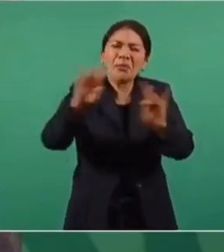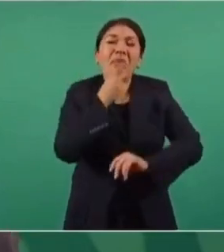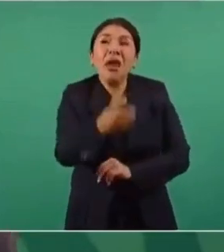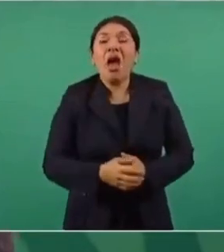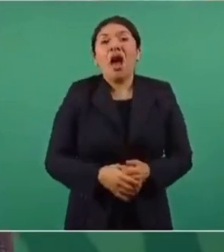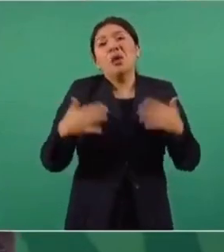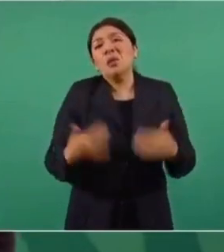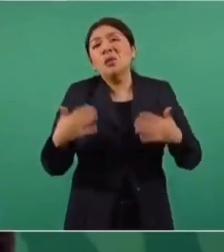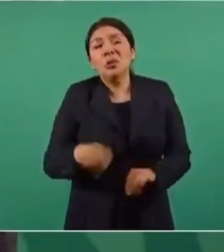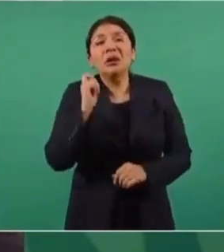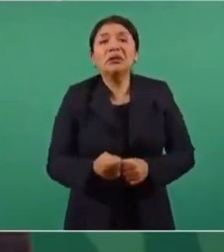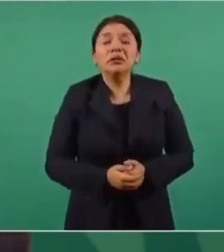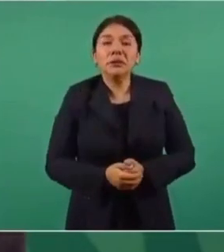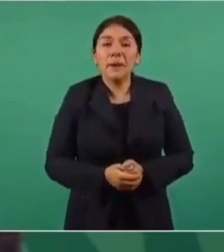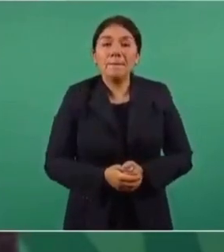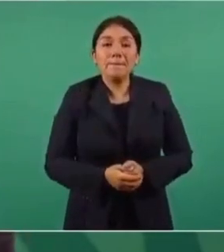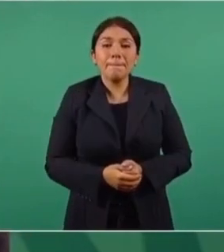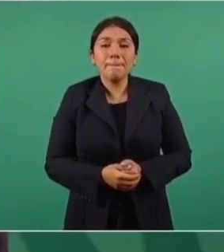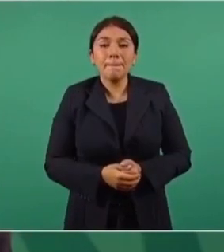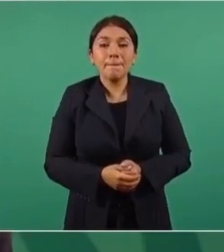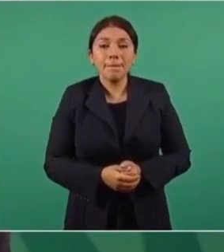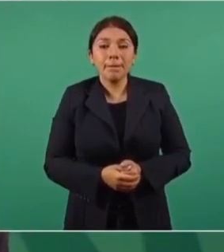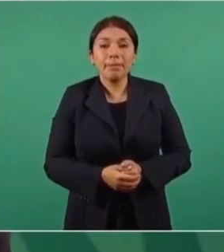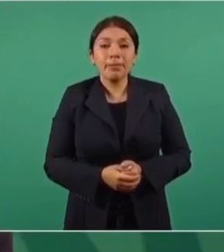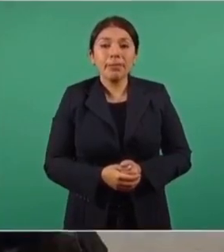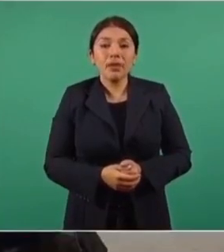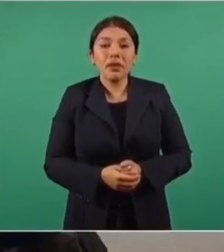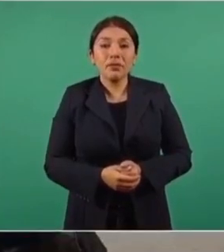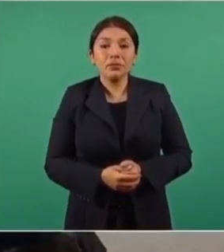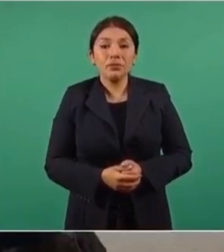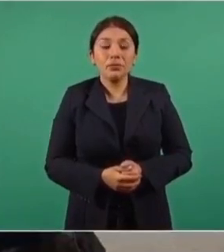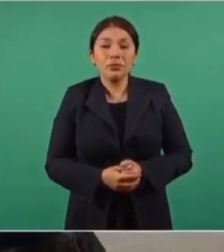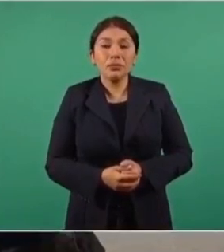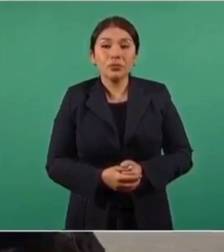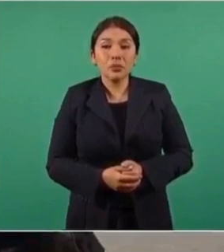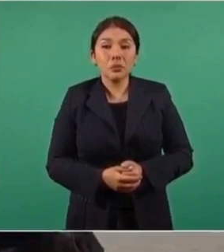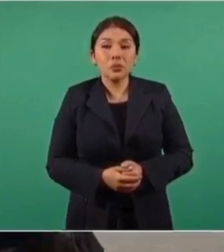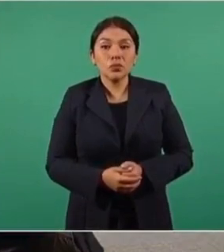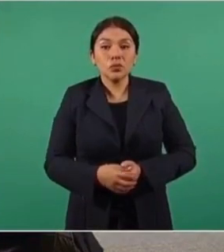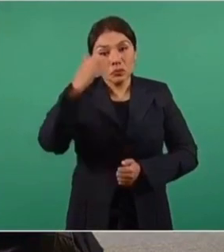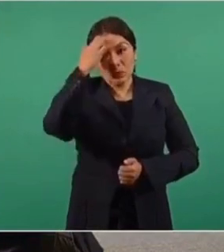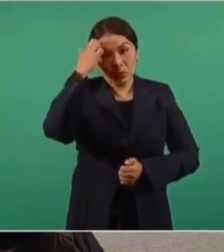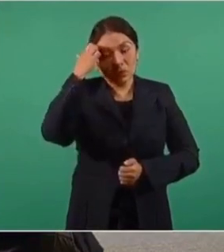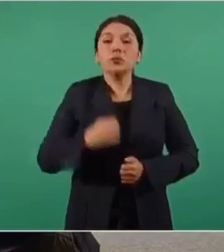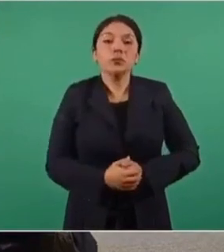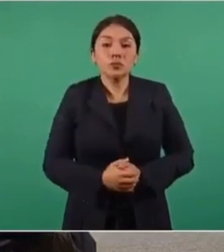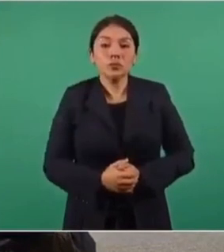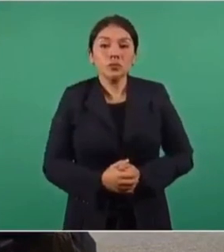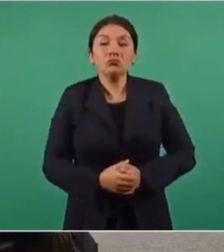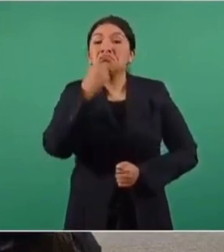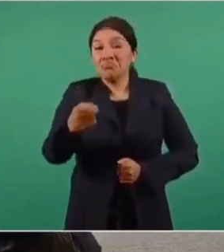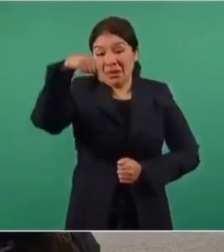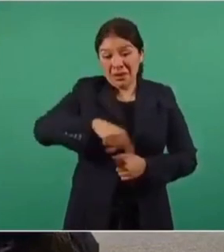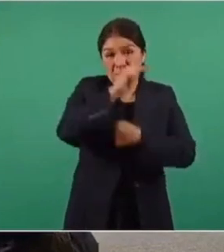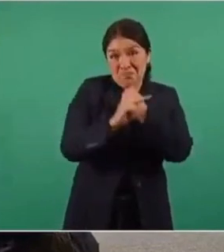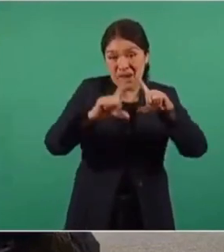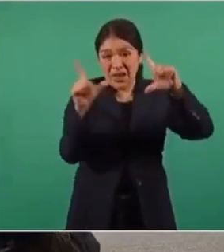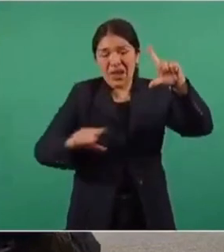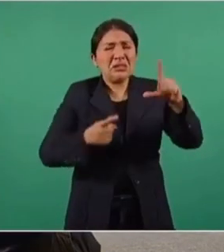Que era el país dominado por los narcos.